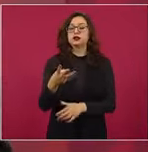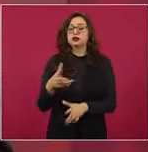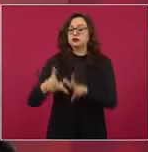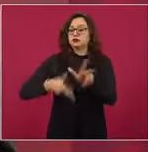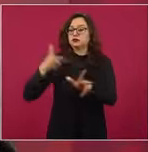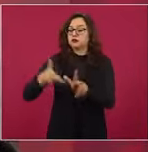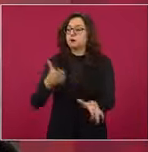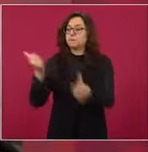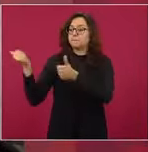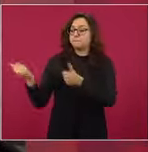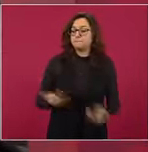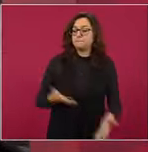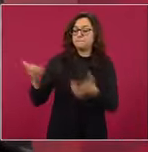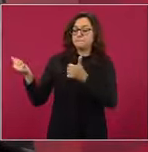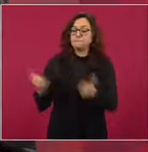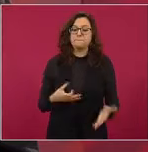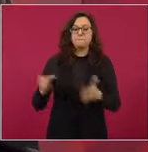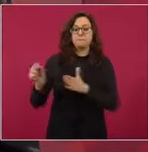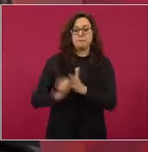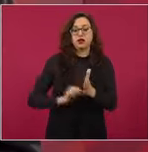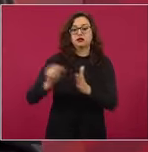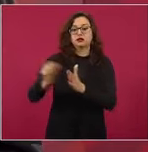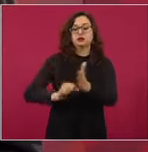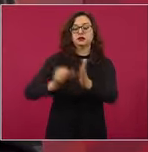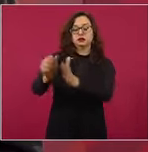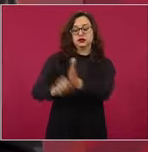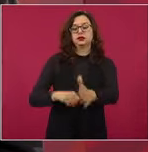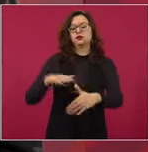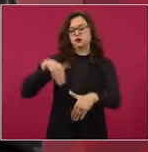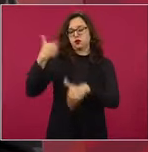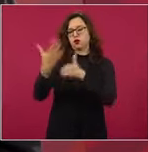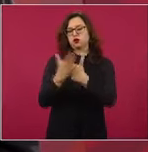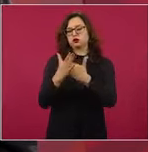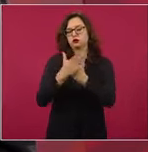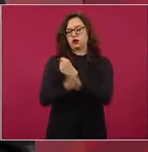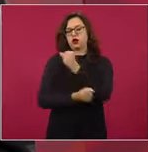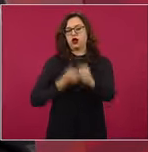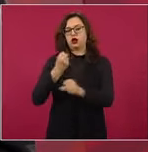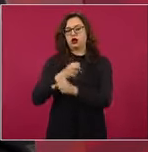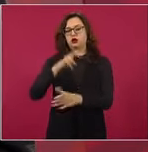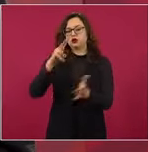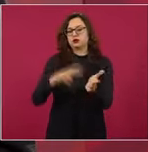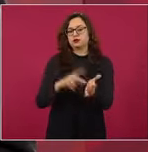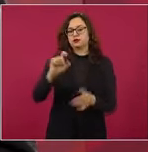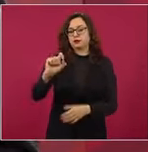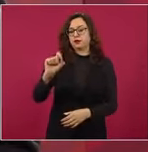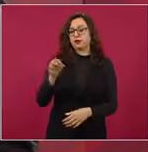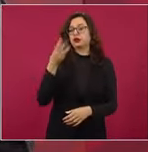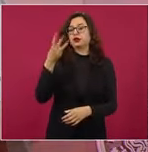de modo que cuando inauguremos vamos a tener